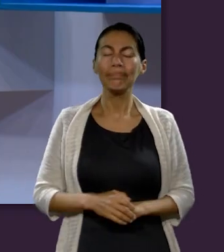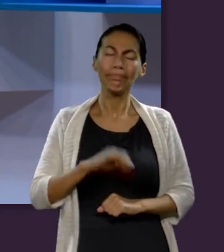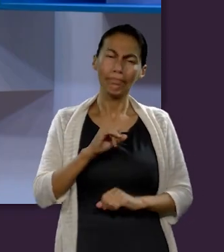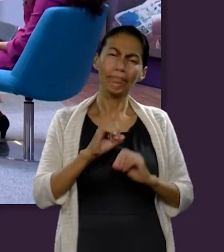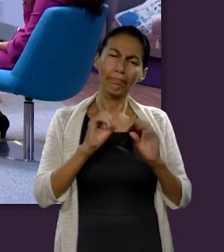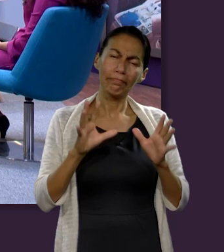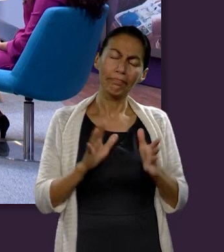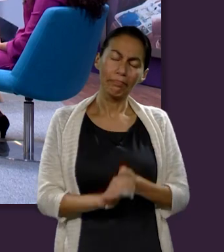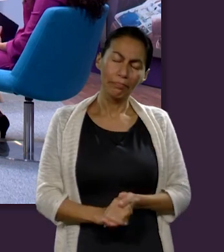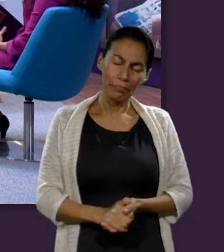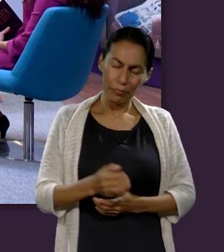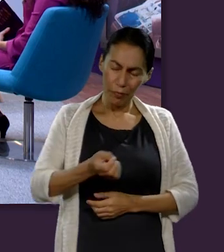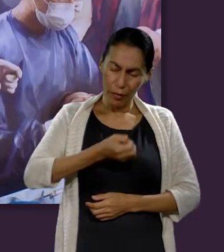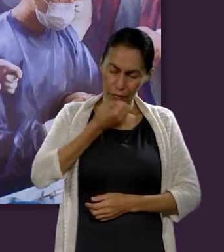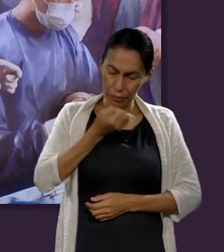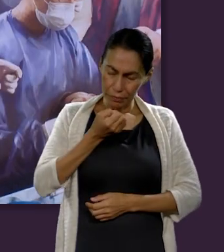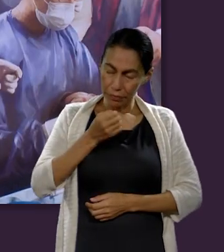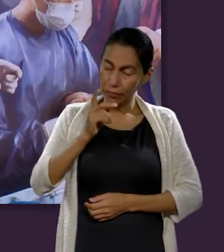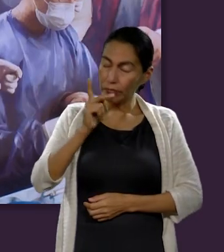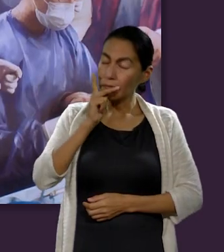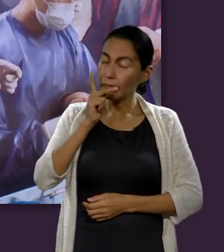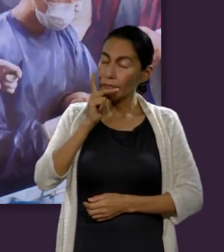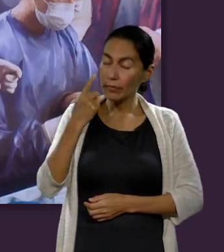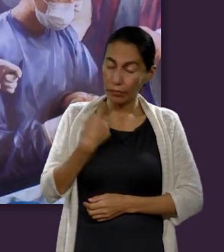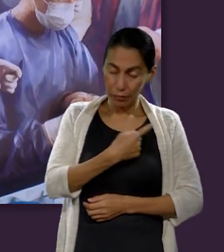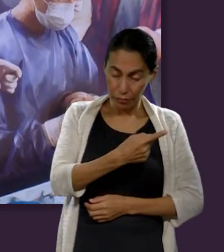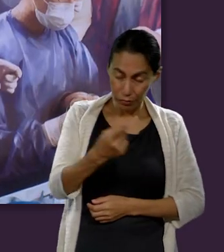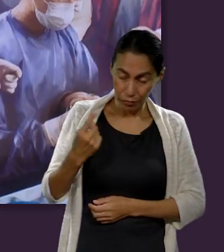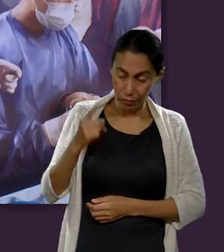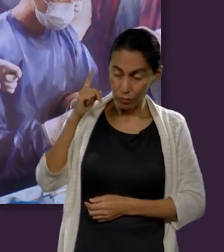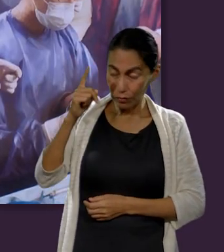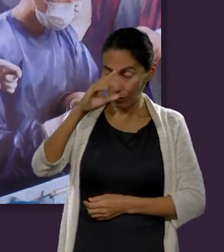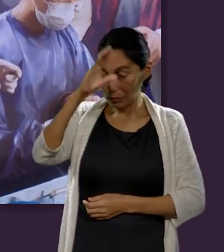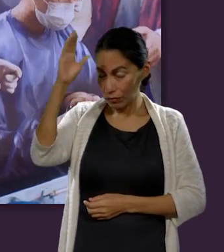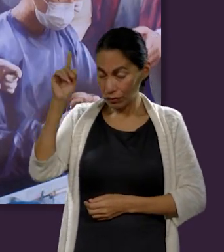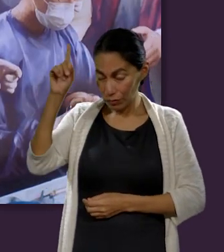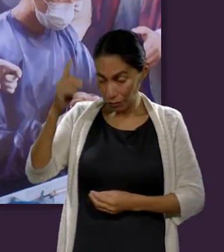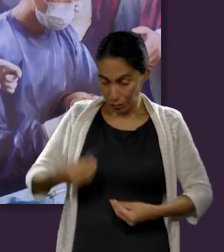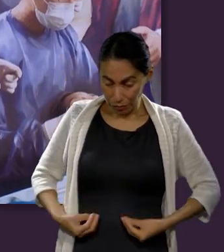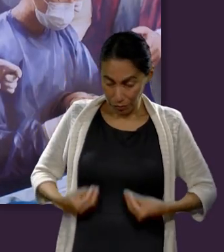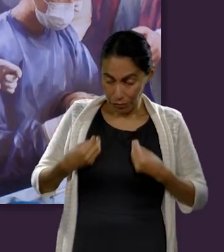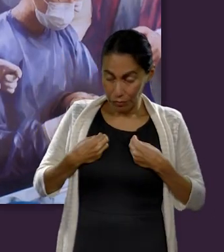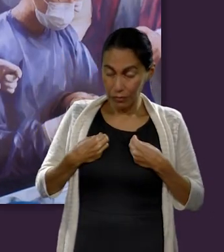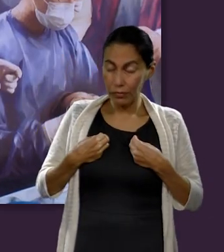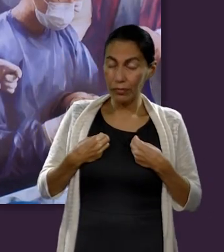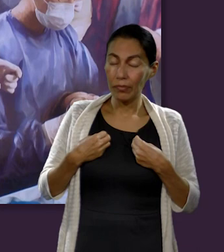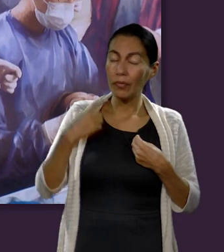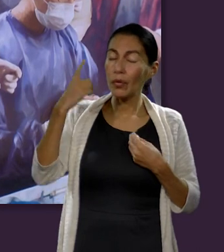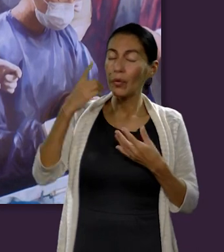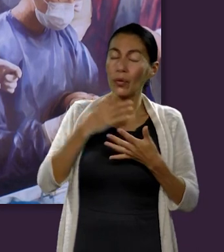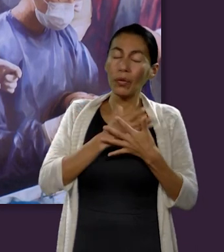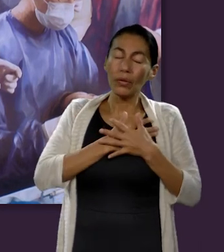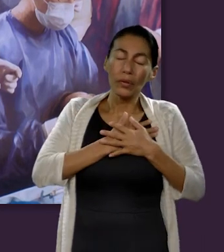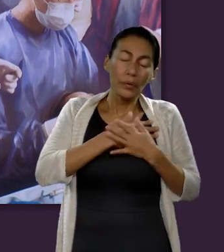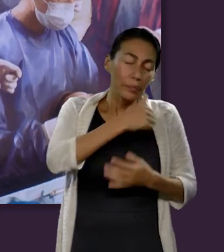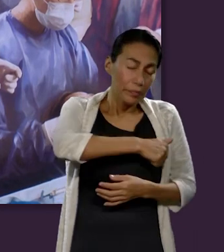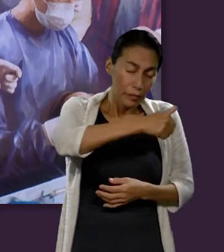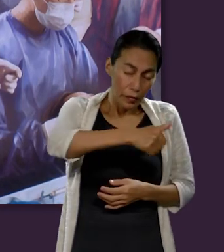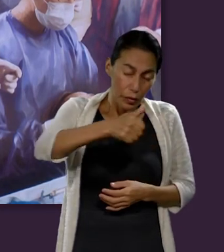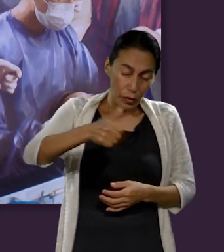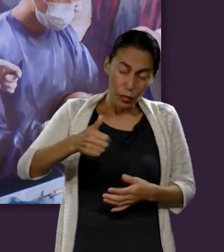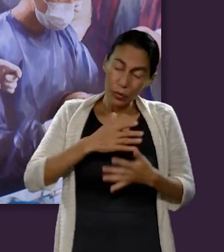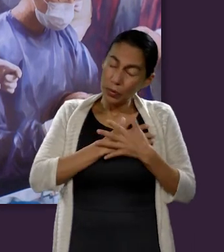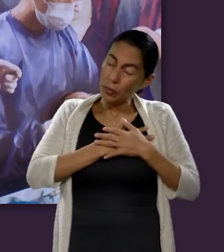oración. Oramos. Padre nuestro que estás en los cielos, te agradecemos por tu amor con cada uno de